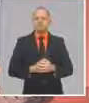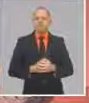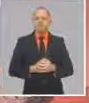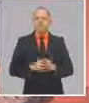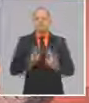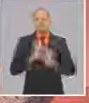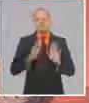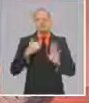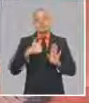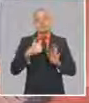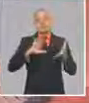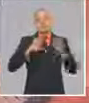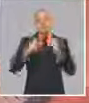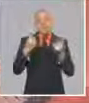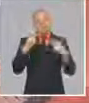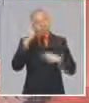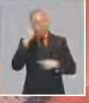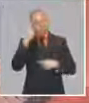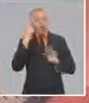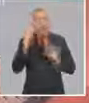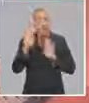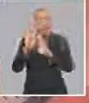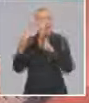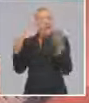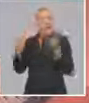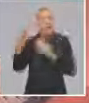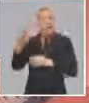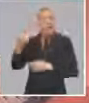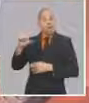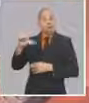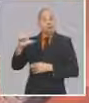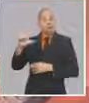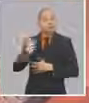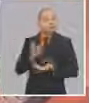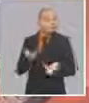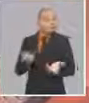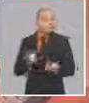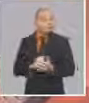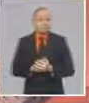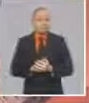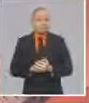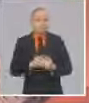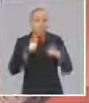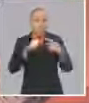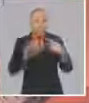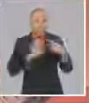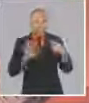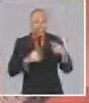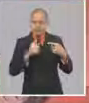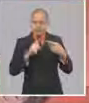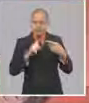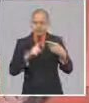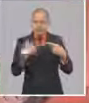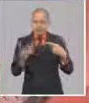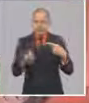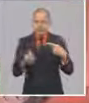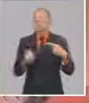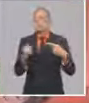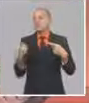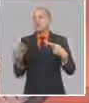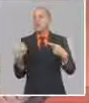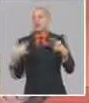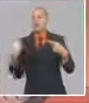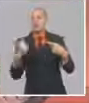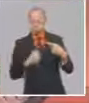respondimos con una contramedida, que se ajusta a ese contexto. Con el objetivo, dije ya, de tener un nivel de